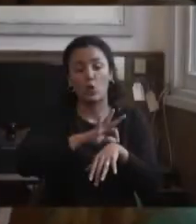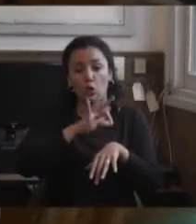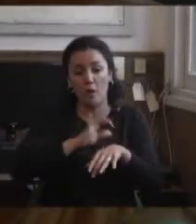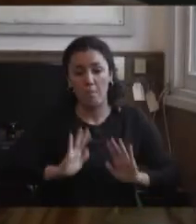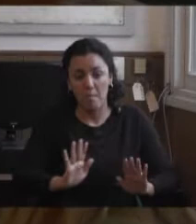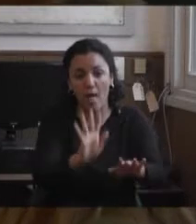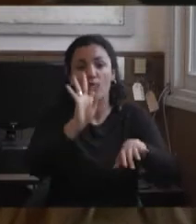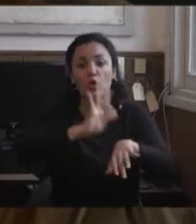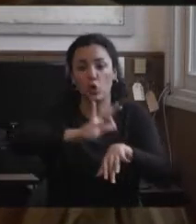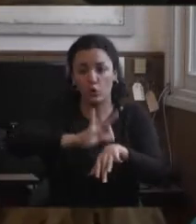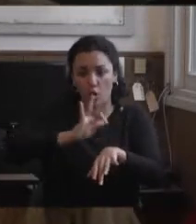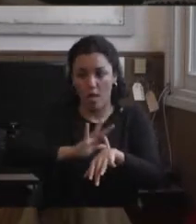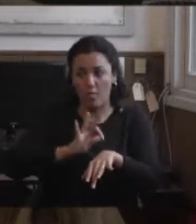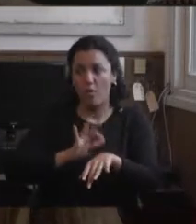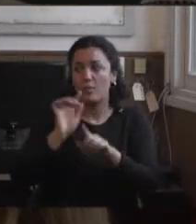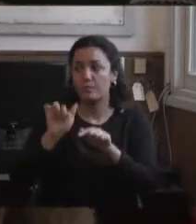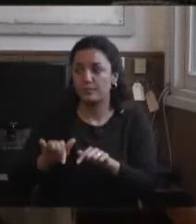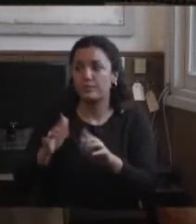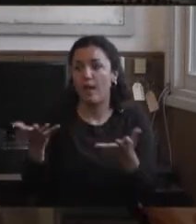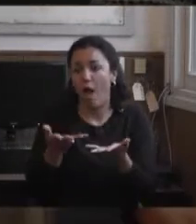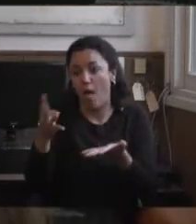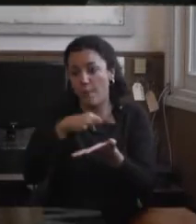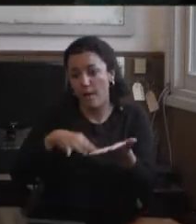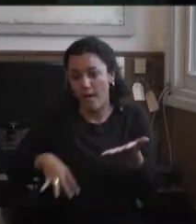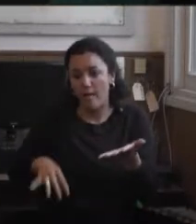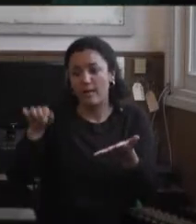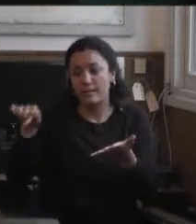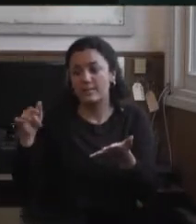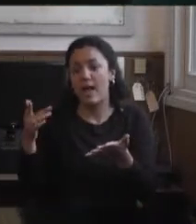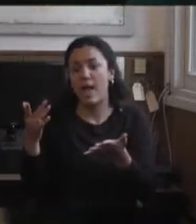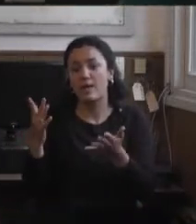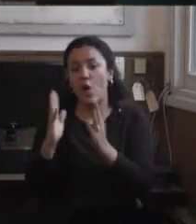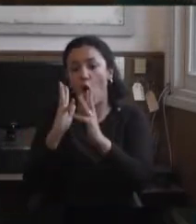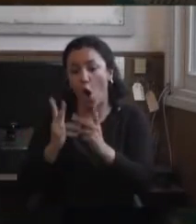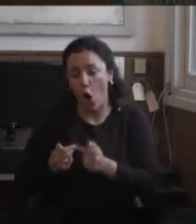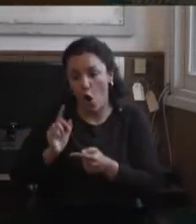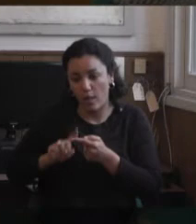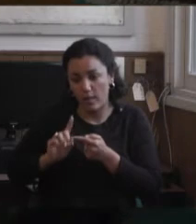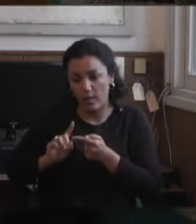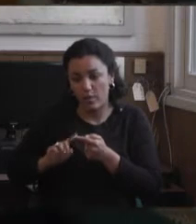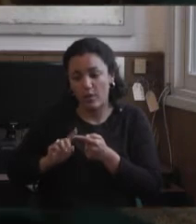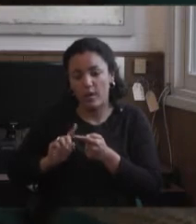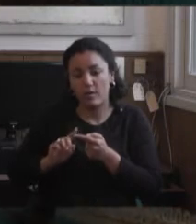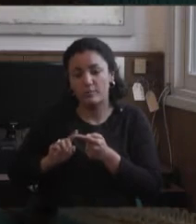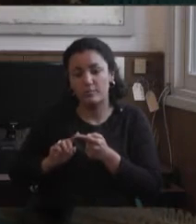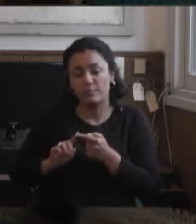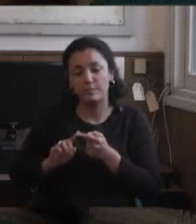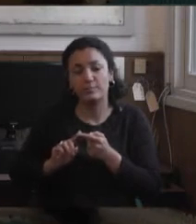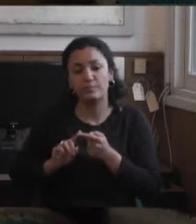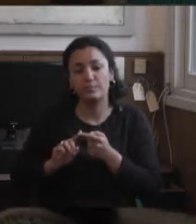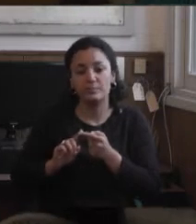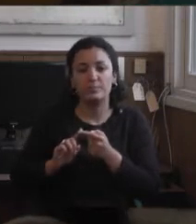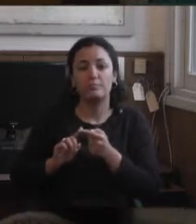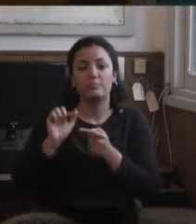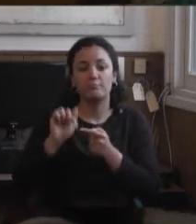es bastante largo. El título de la red. Ahí está. Es coordinadora de la red